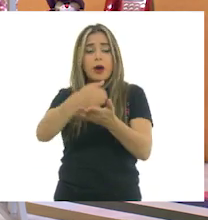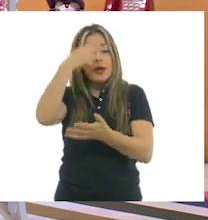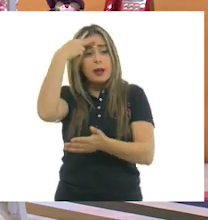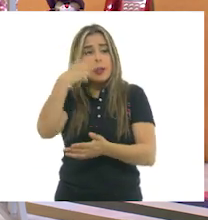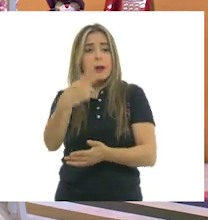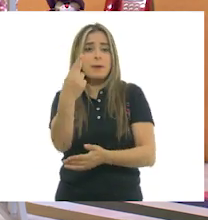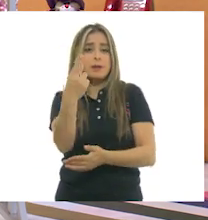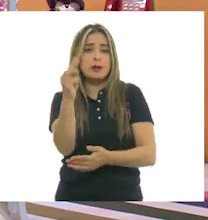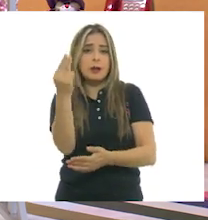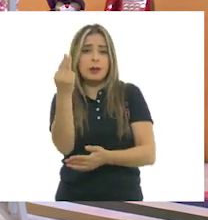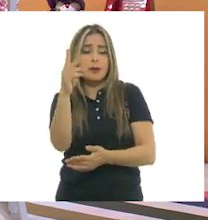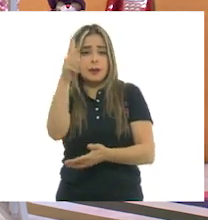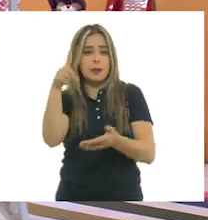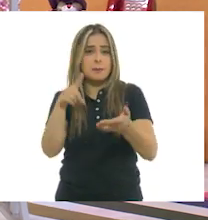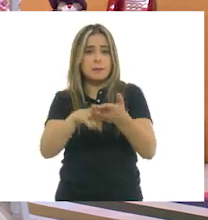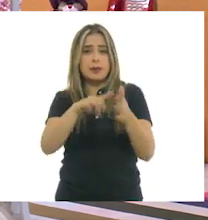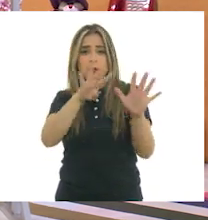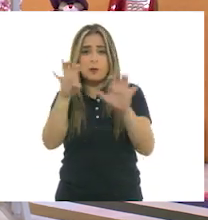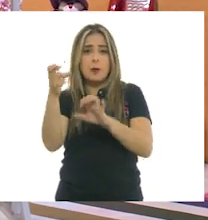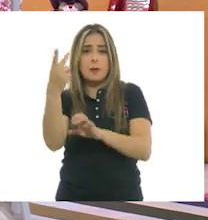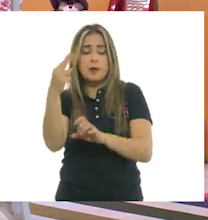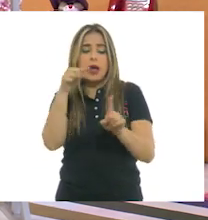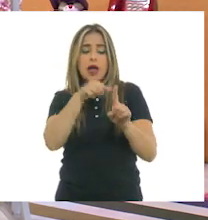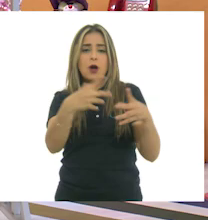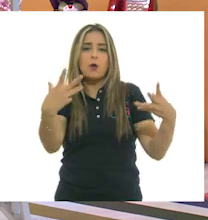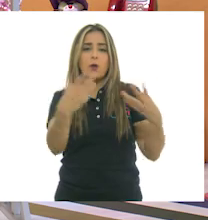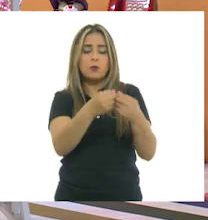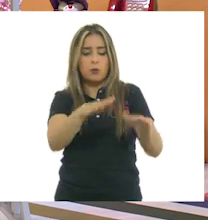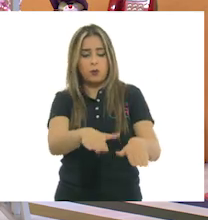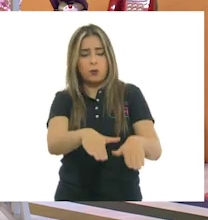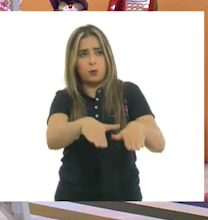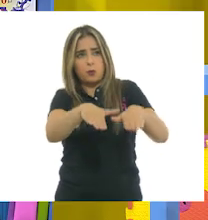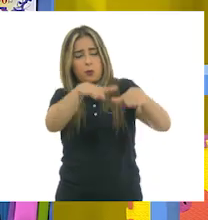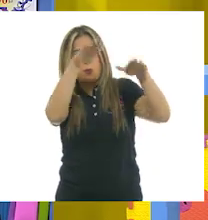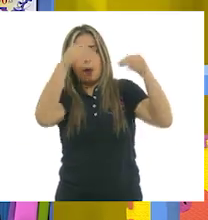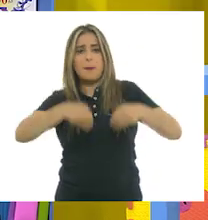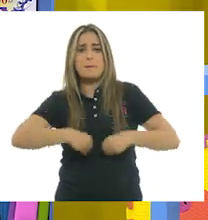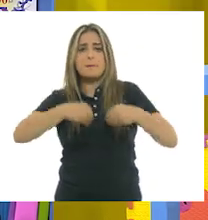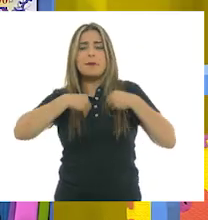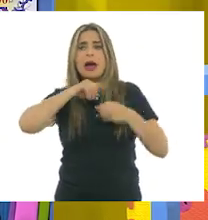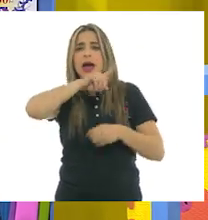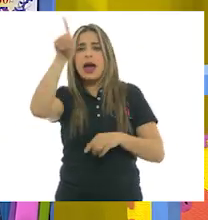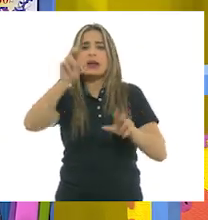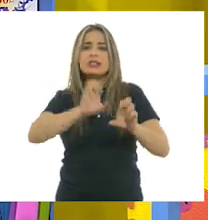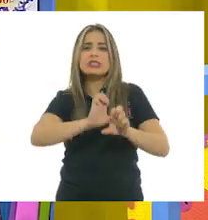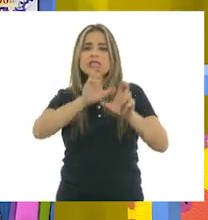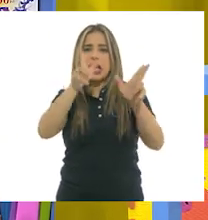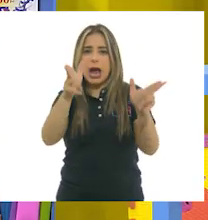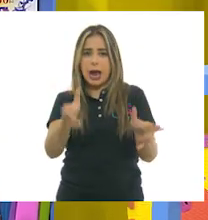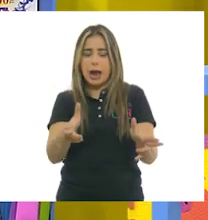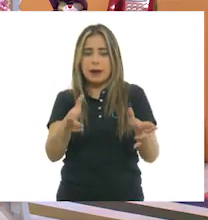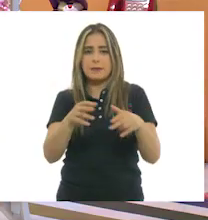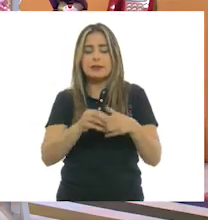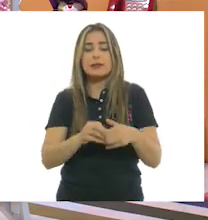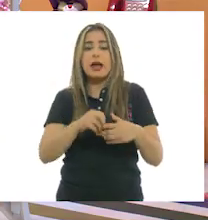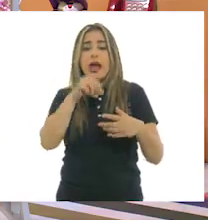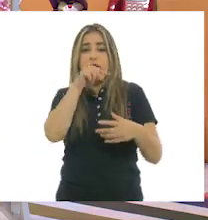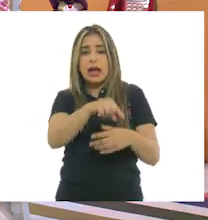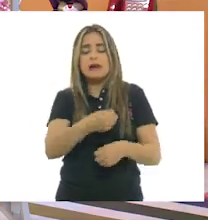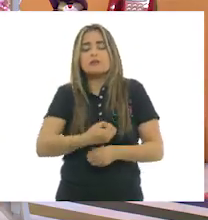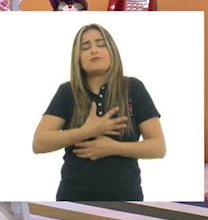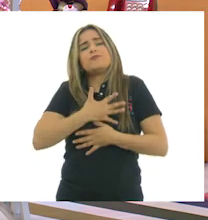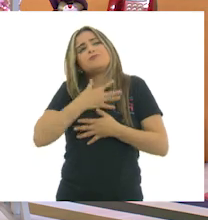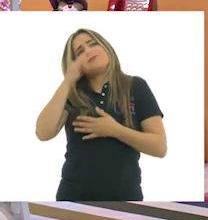1925, pero creció con su familia en Comitán, Chiapas. De aquellos días, se inspiró para